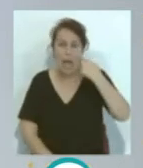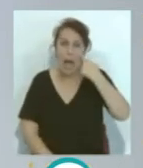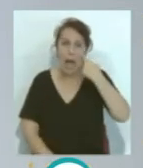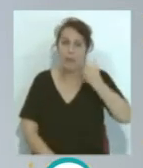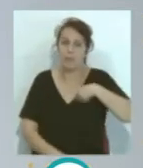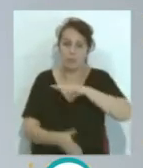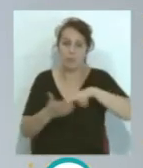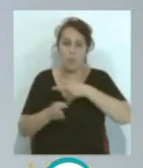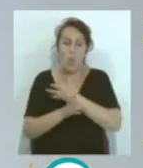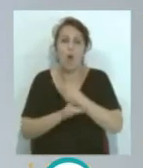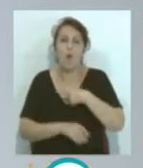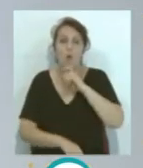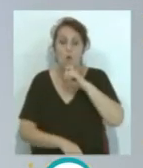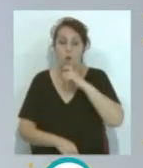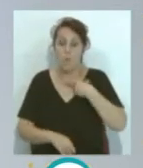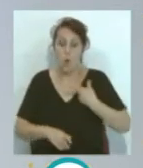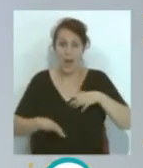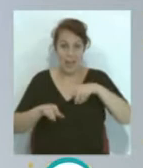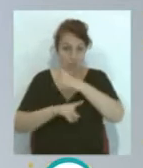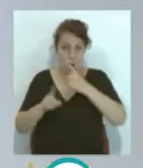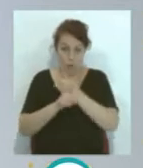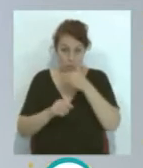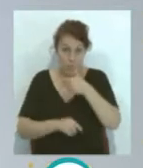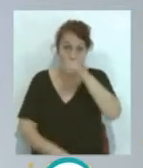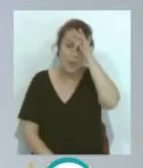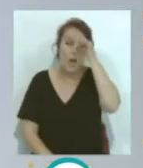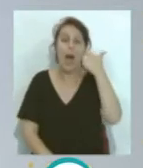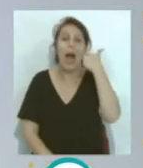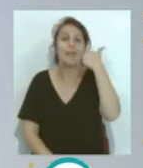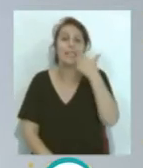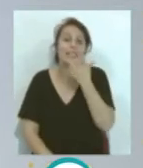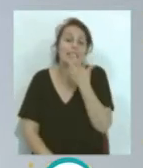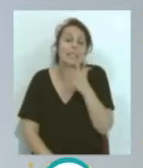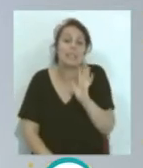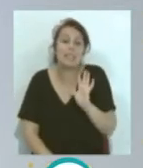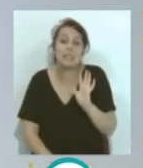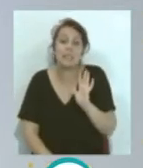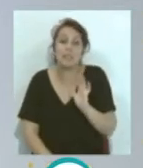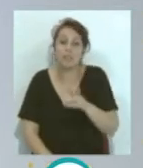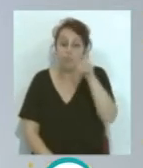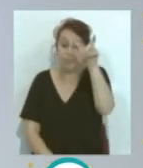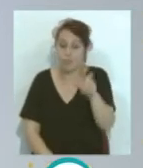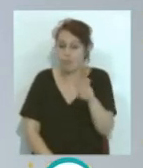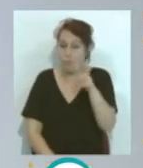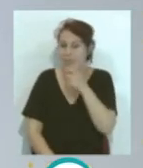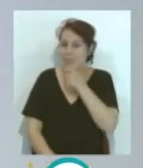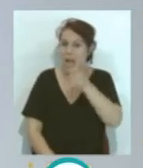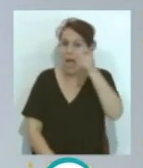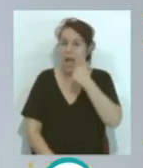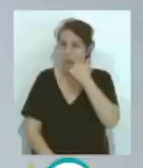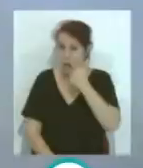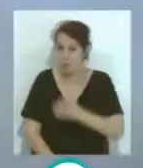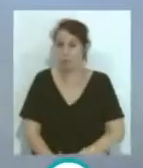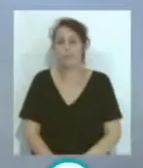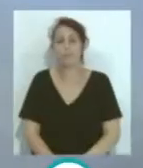conjunto gallego... ...que será el próximo rival del Cádiz el domingo... ...y ver si cae algún apercibido... ...de los que tuviera el conjunto Vigués.